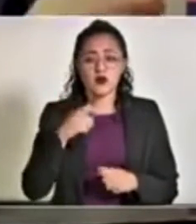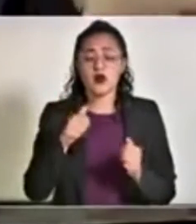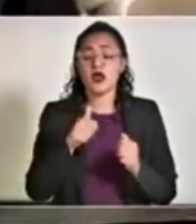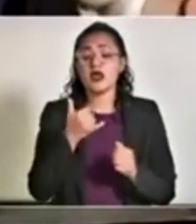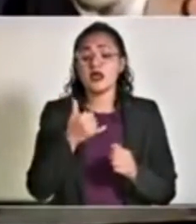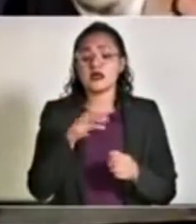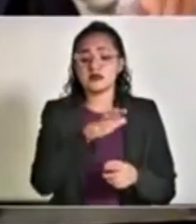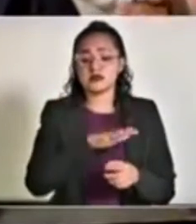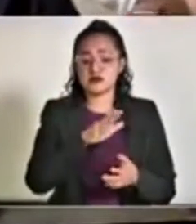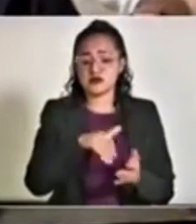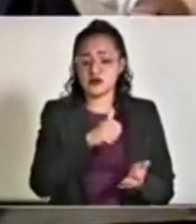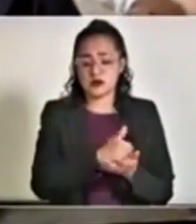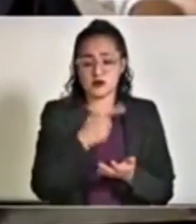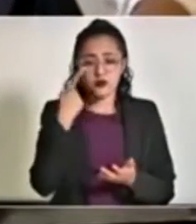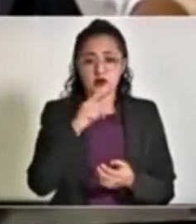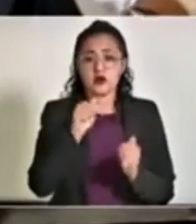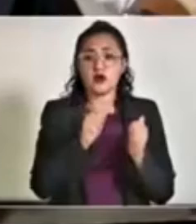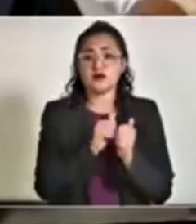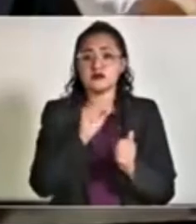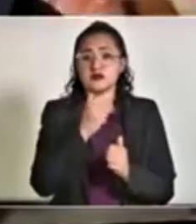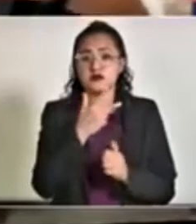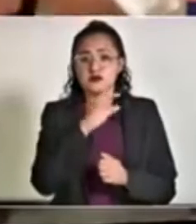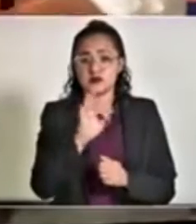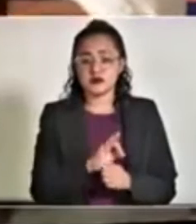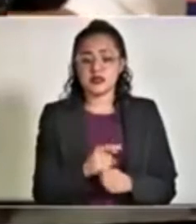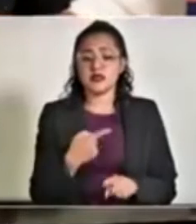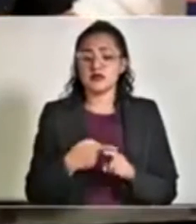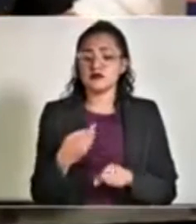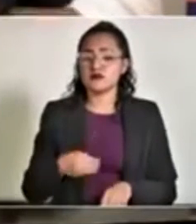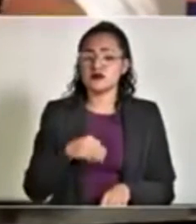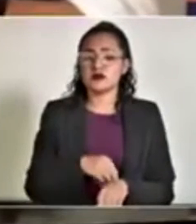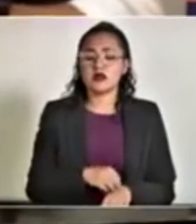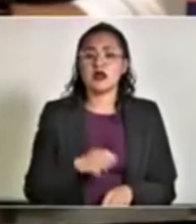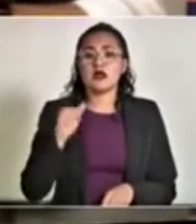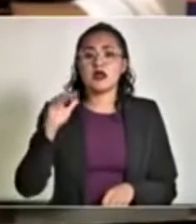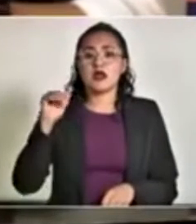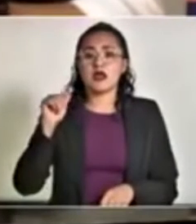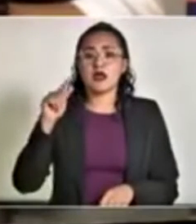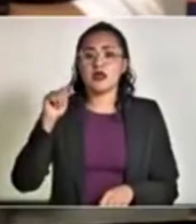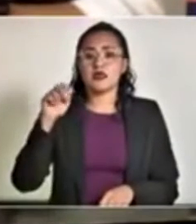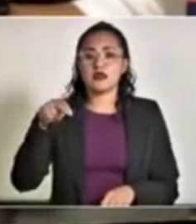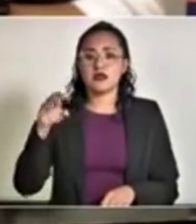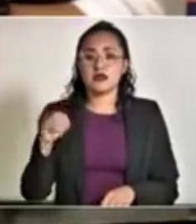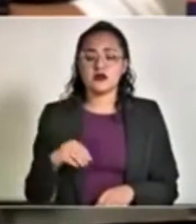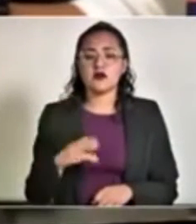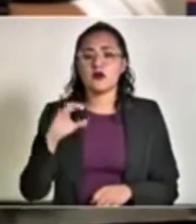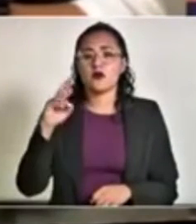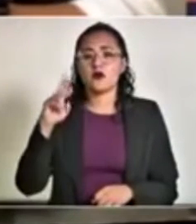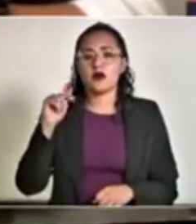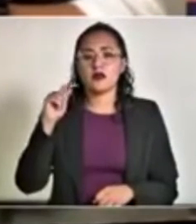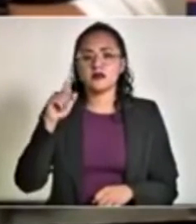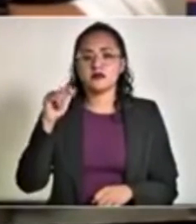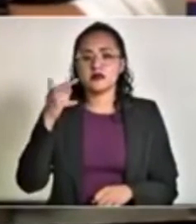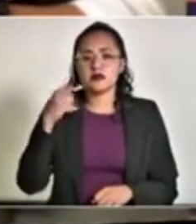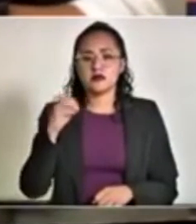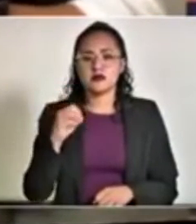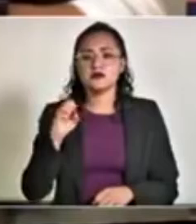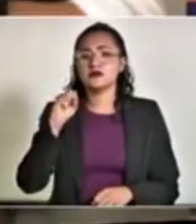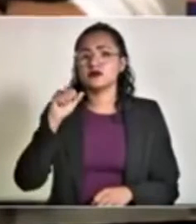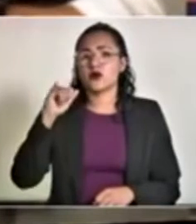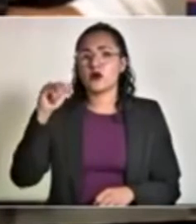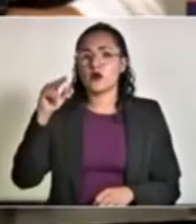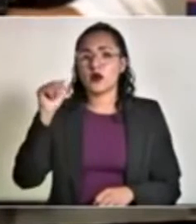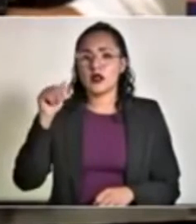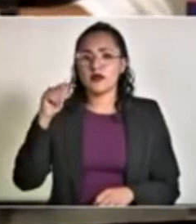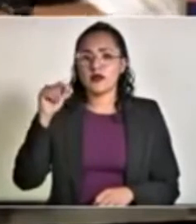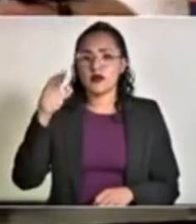68%. Los municipios que se agregan son Acateno, Coatzingo, San Juan Atenco y